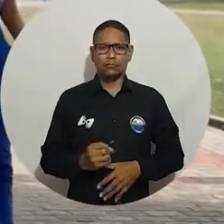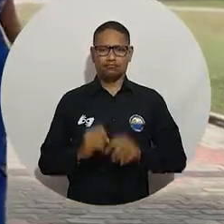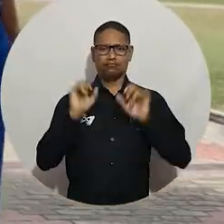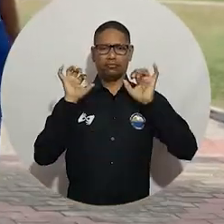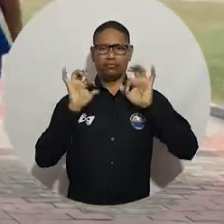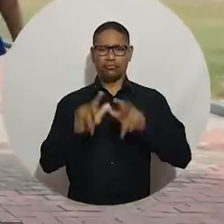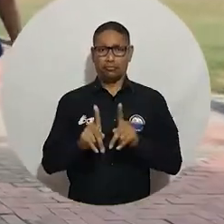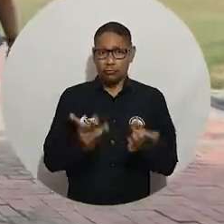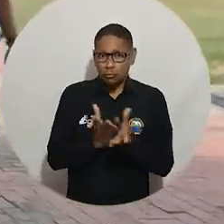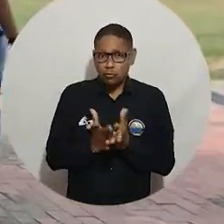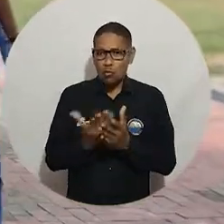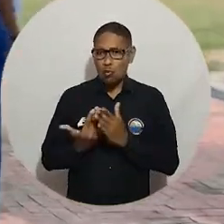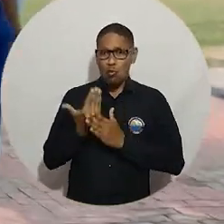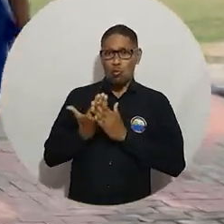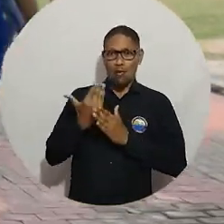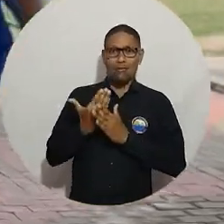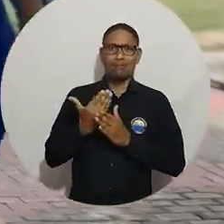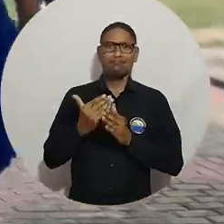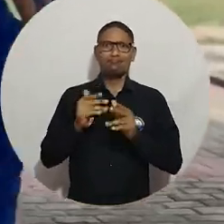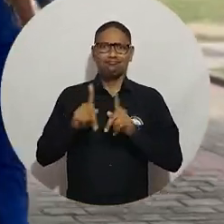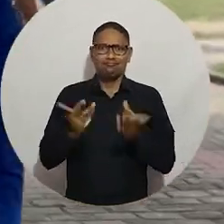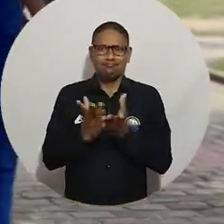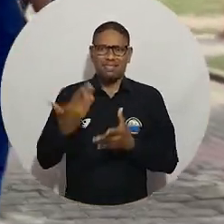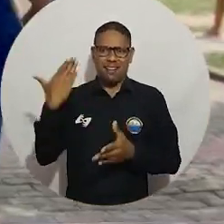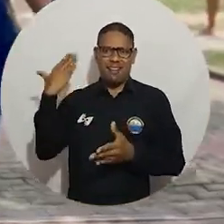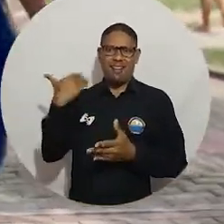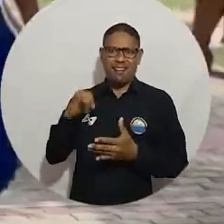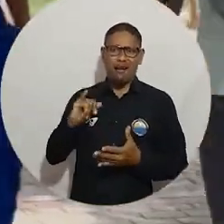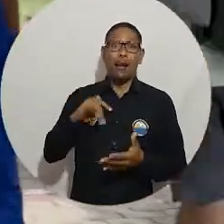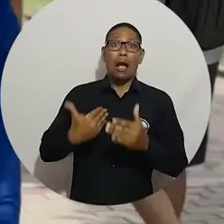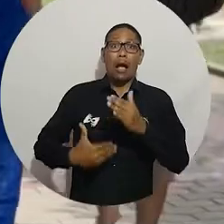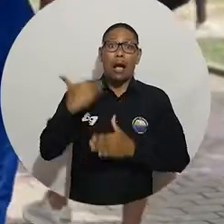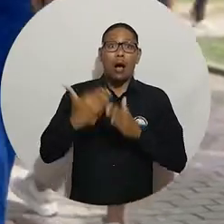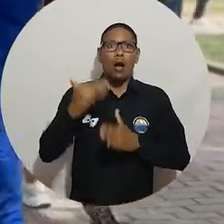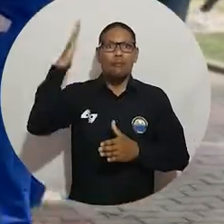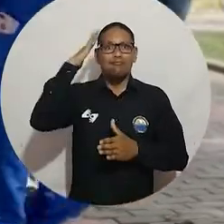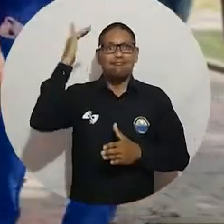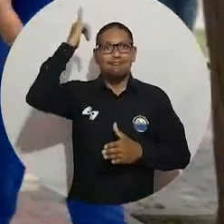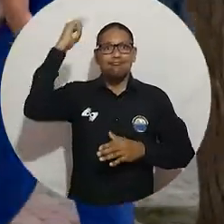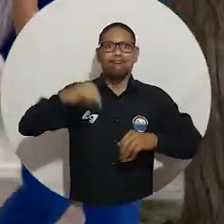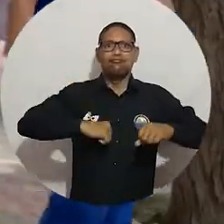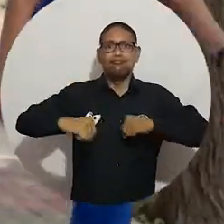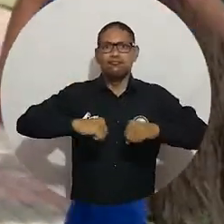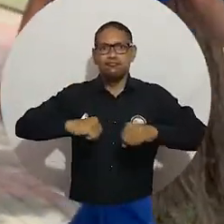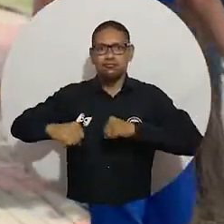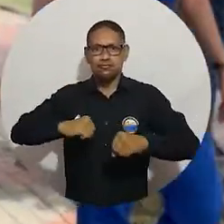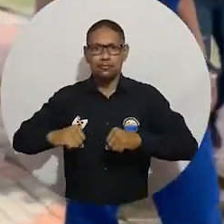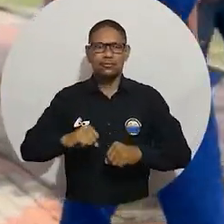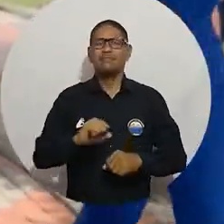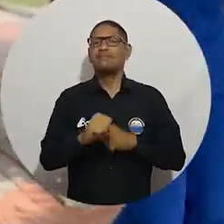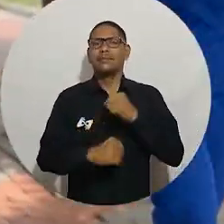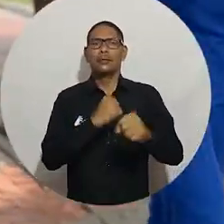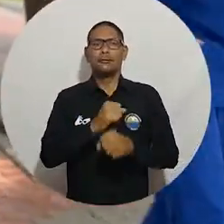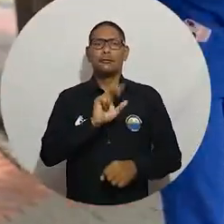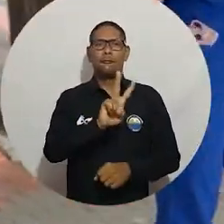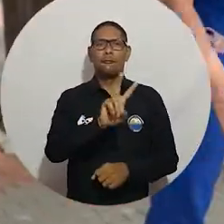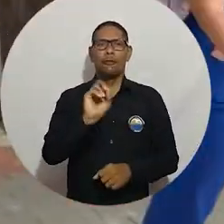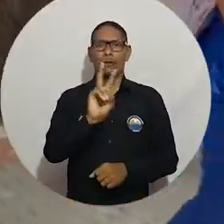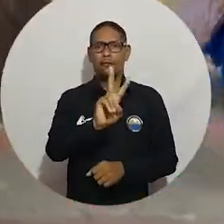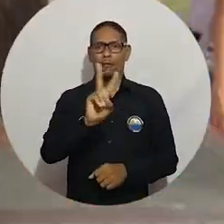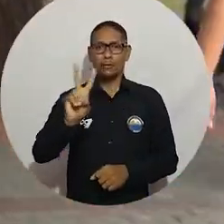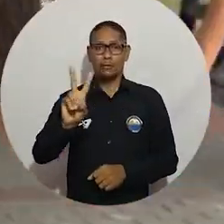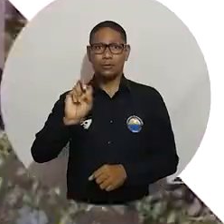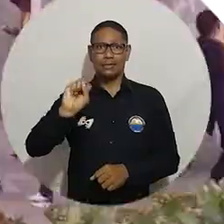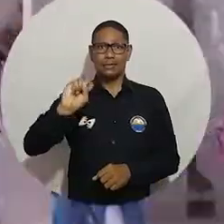estudiantes nuevos y antiguos de diferentes programas iniciaron las actividades académicas correspondientes al periodo 2022